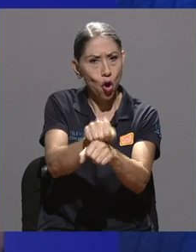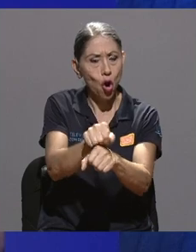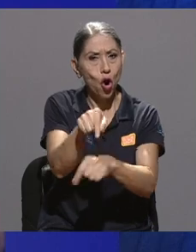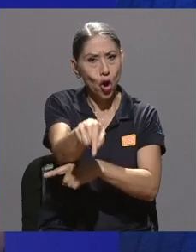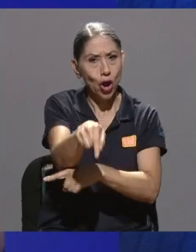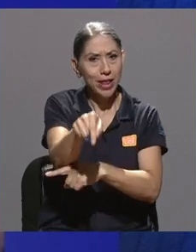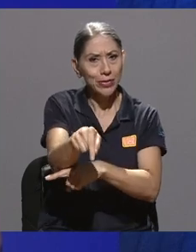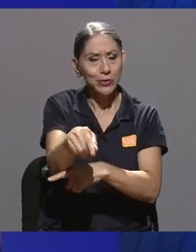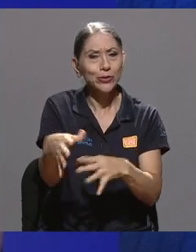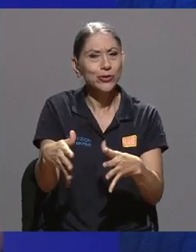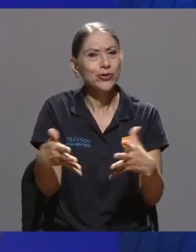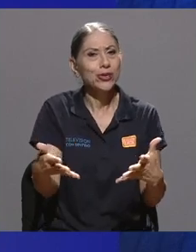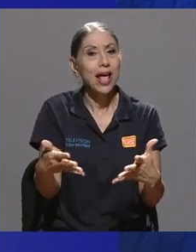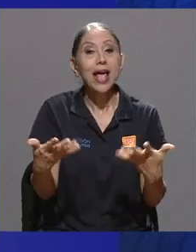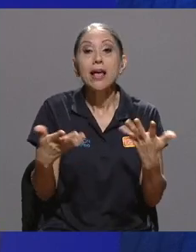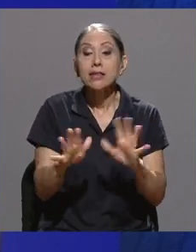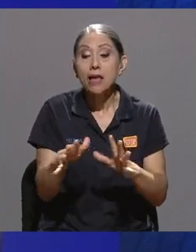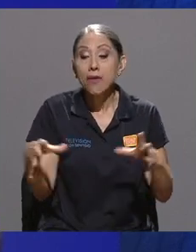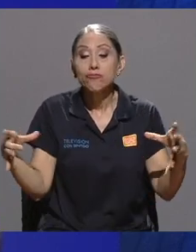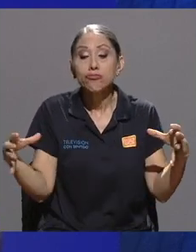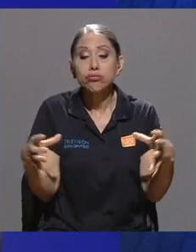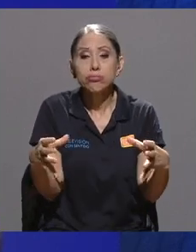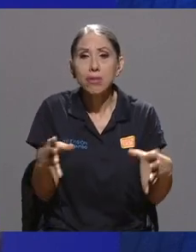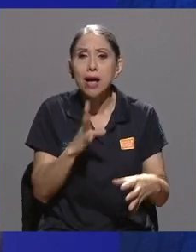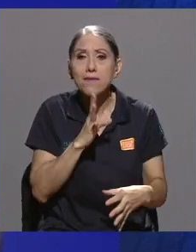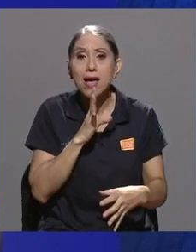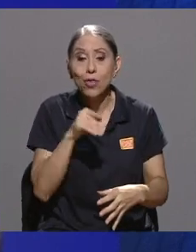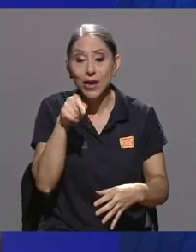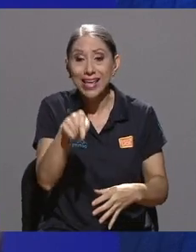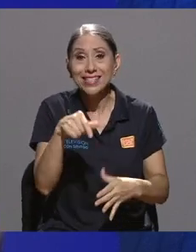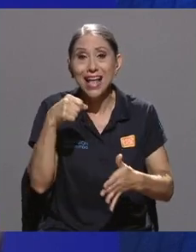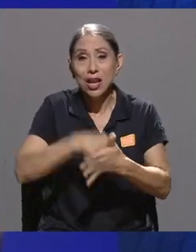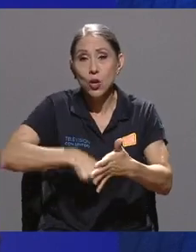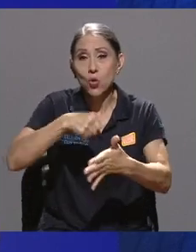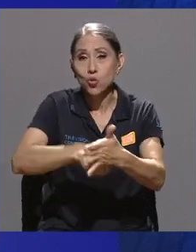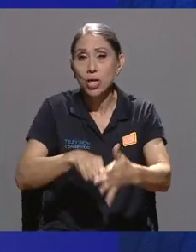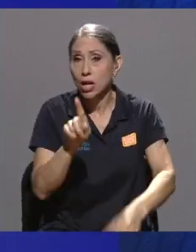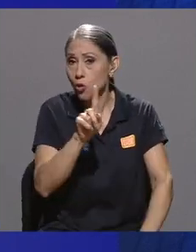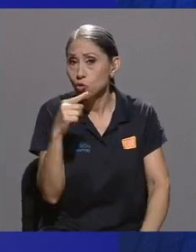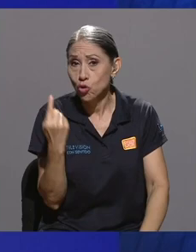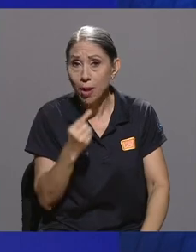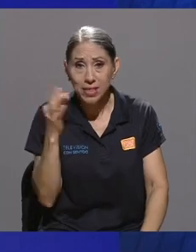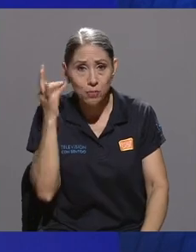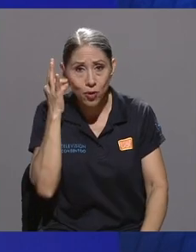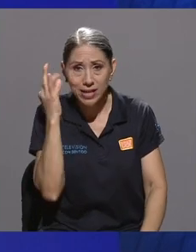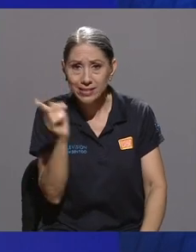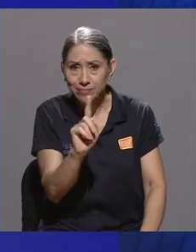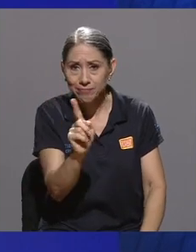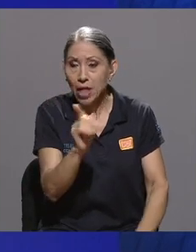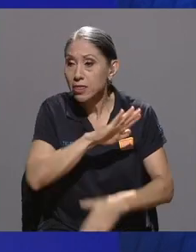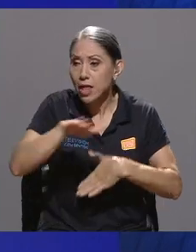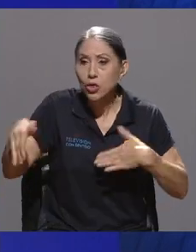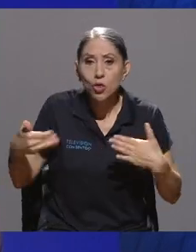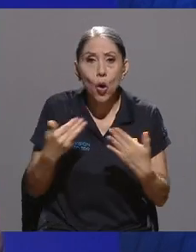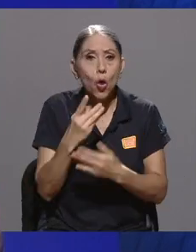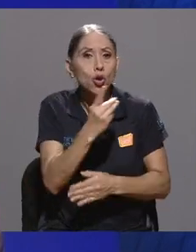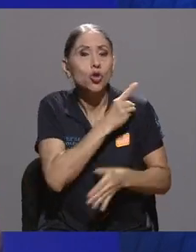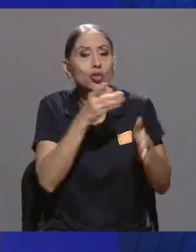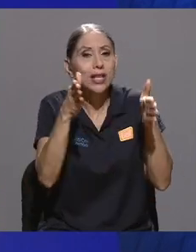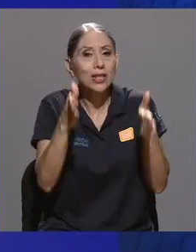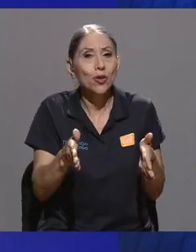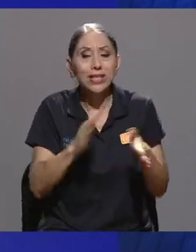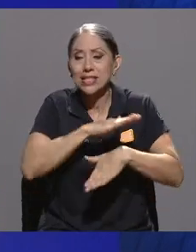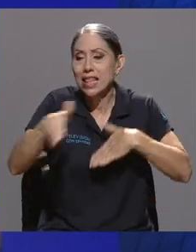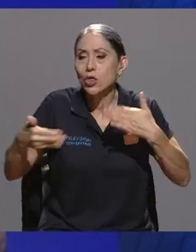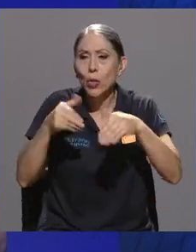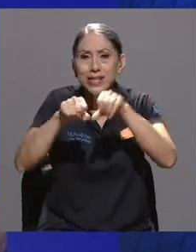unión hemos estado hablando mucho que esto es una lucha también, no solo de mujeres, sino de todos los directores y de todo el